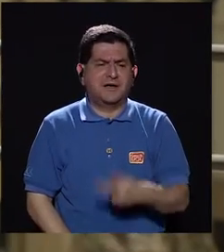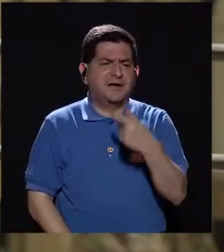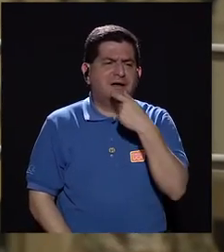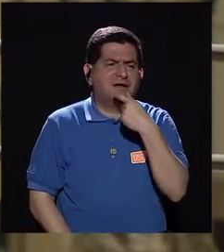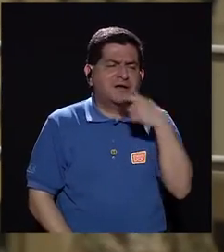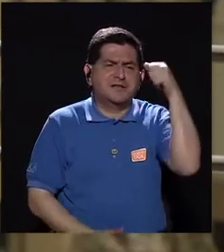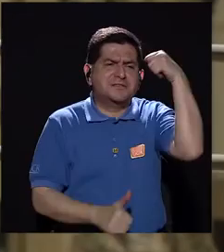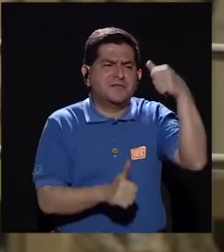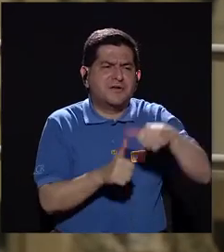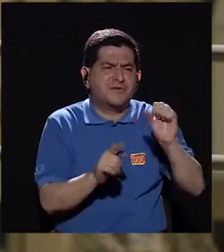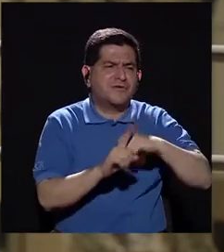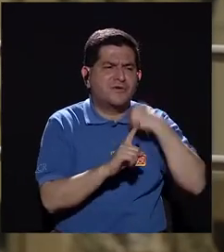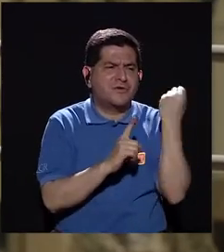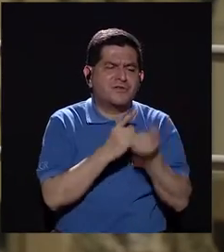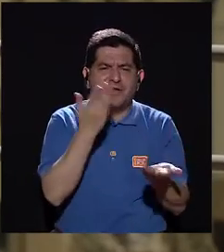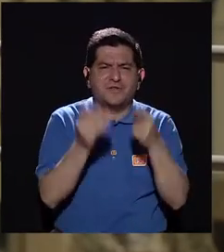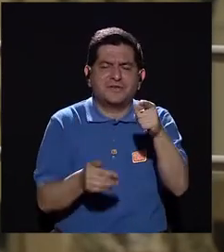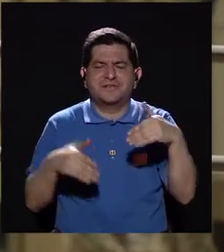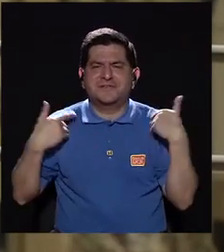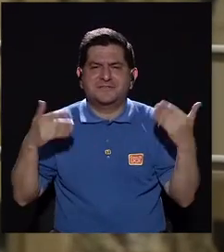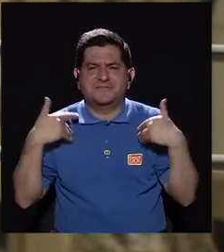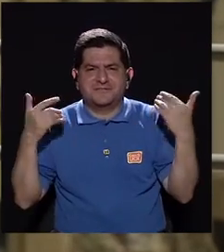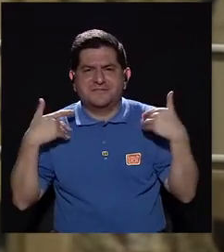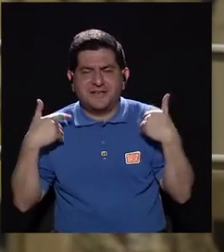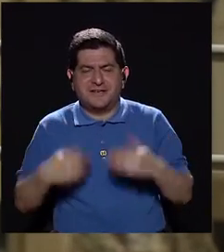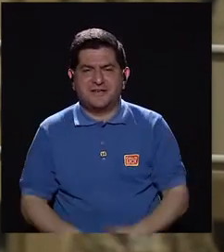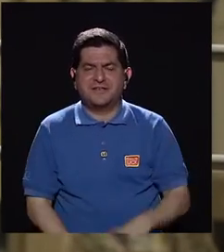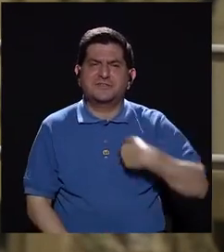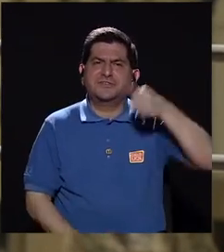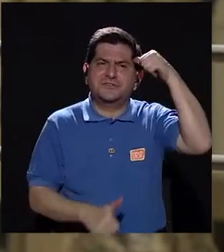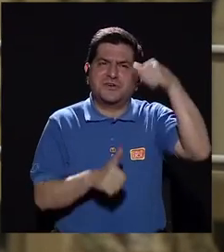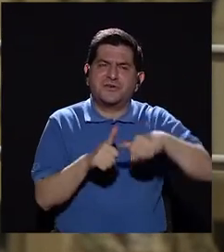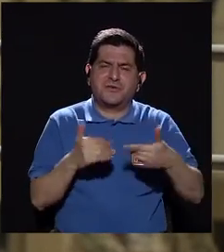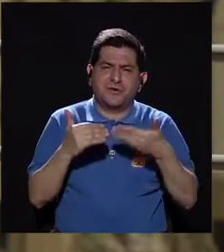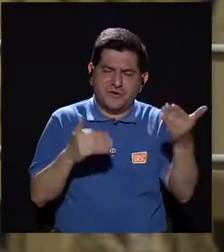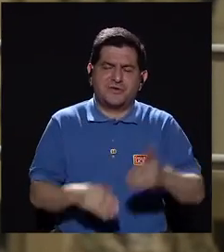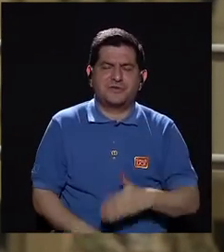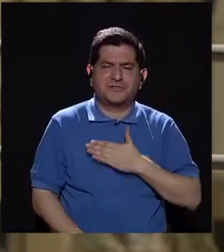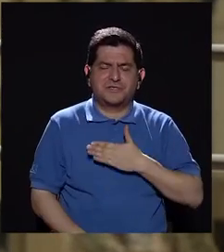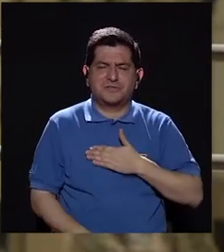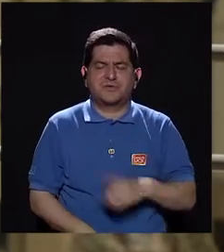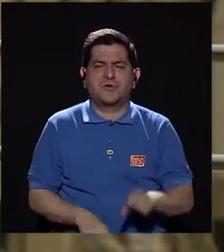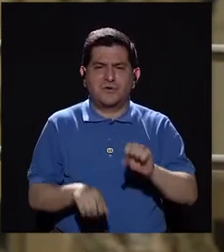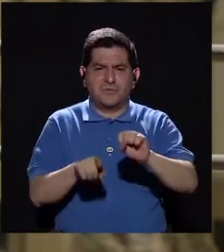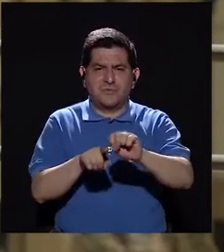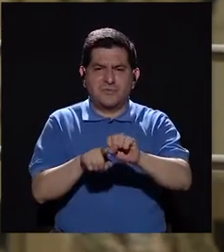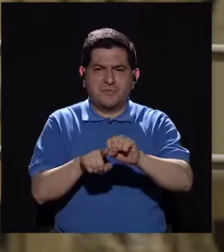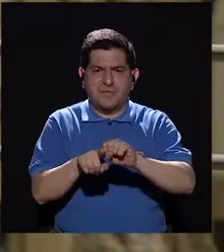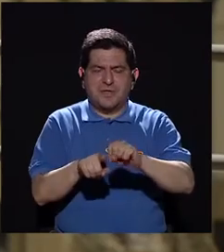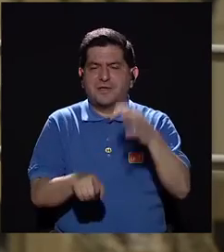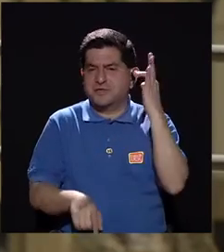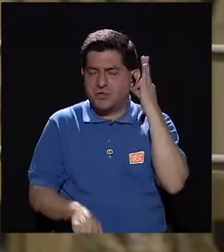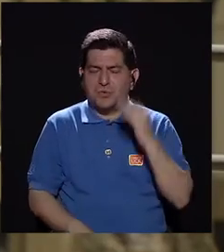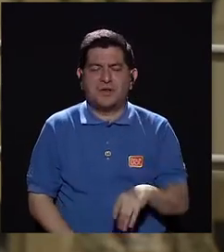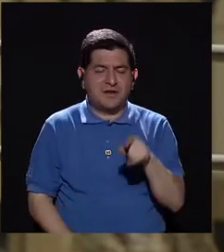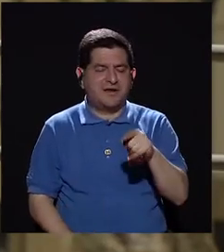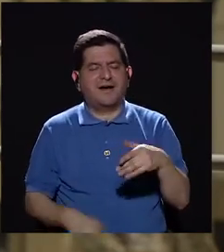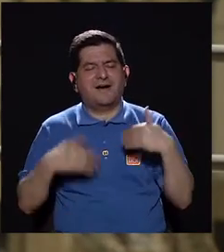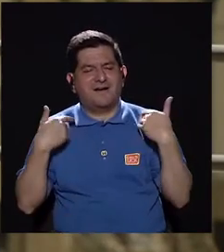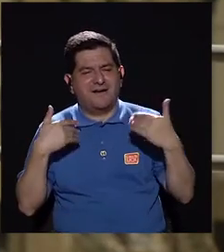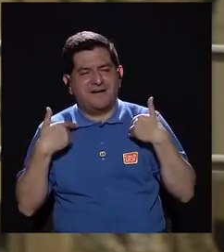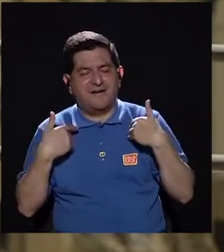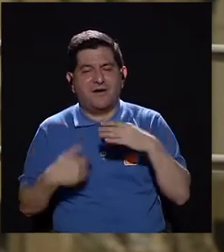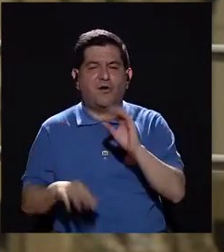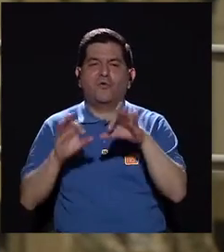reírse, acordarse de algunas situaciones que le ponen a usted feliz. Yo a veces me recuerdo cosas con mi sobrina que me ponen felices y entonces